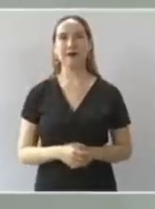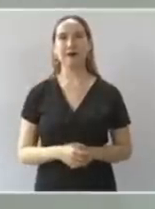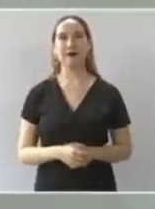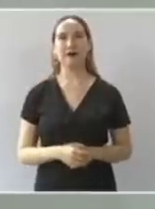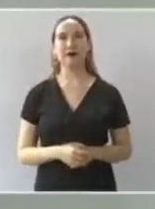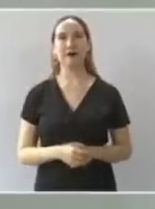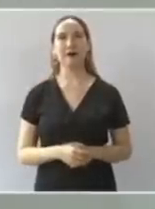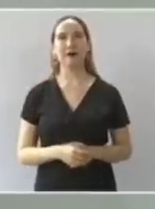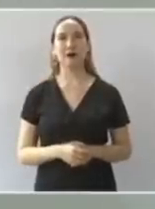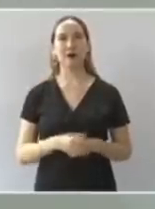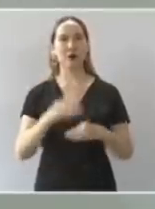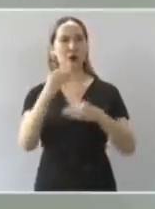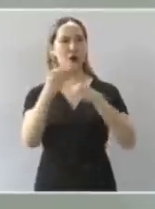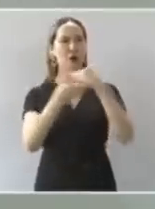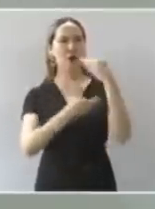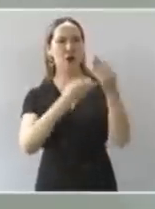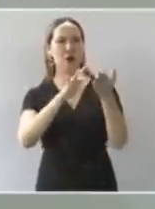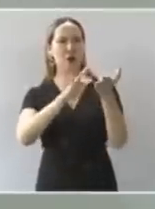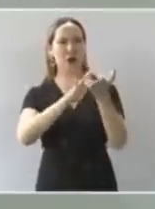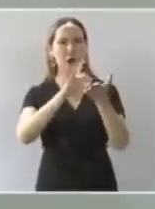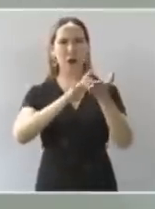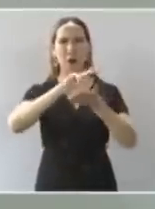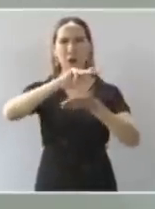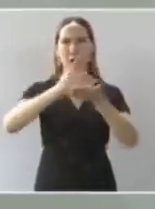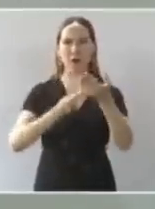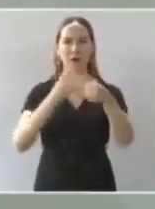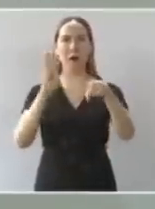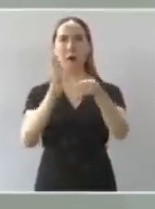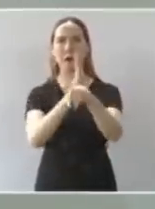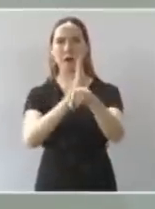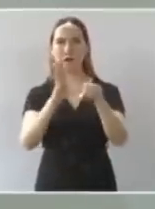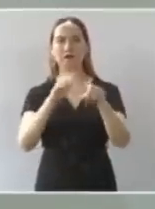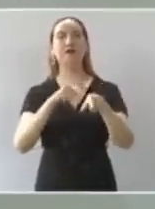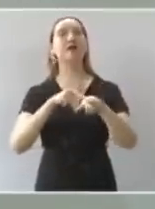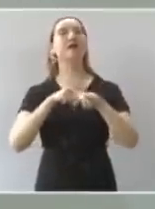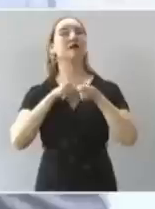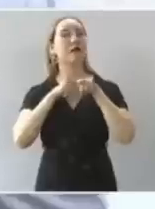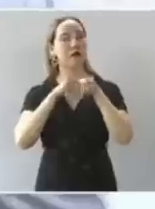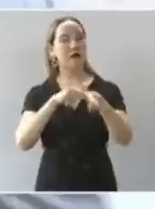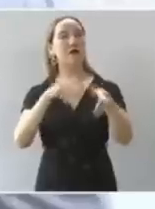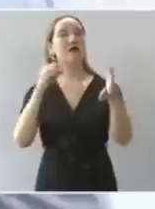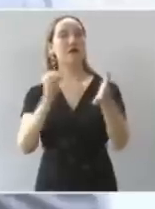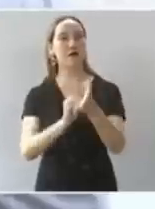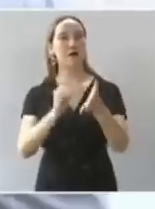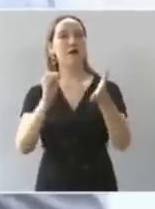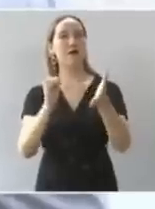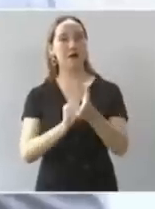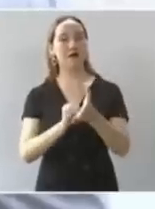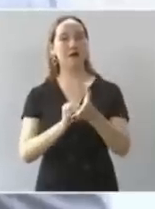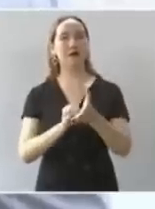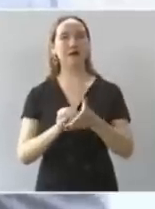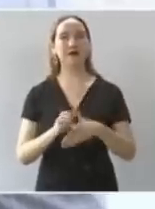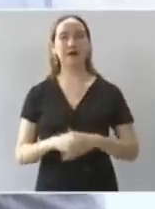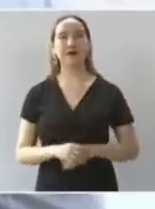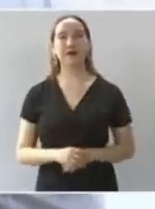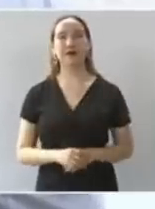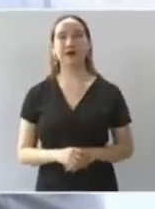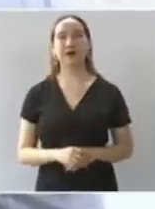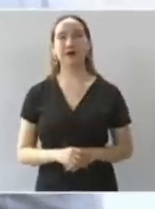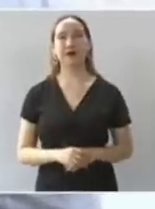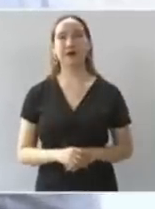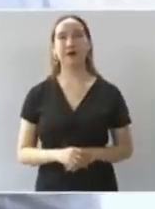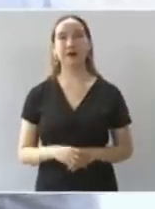los programas de bienestar. Hay unos programas que ya se